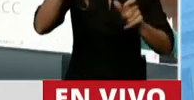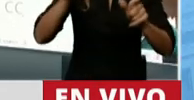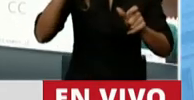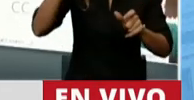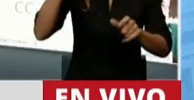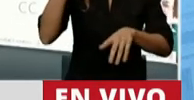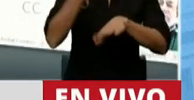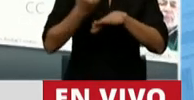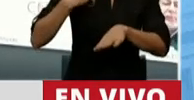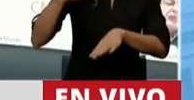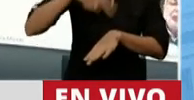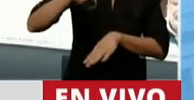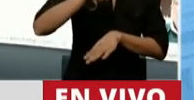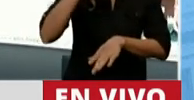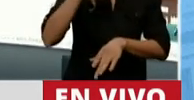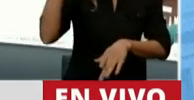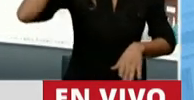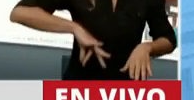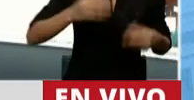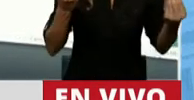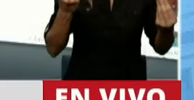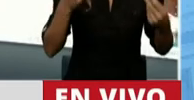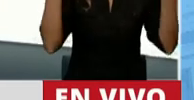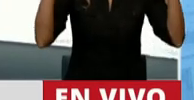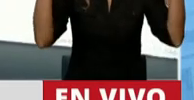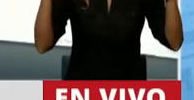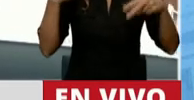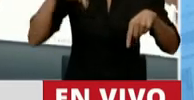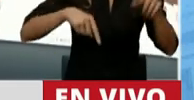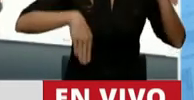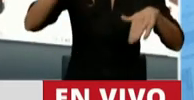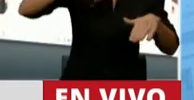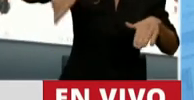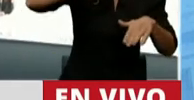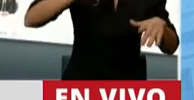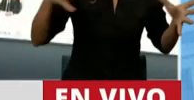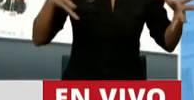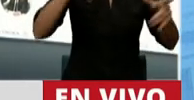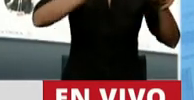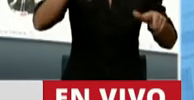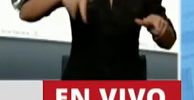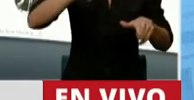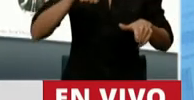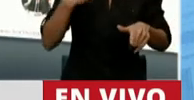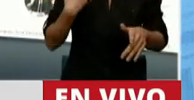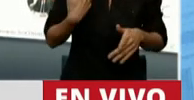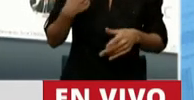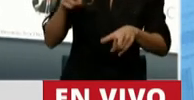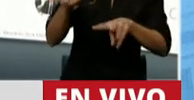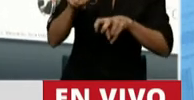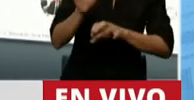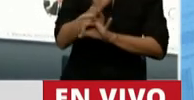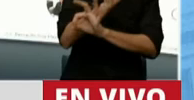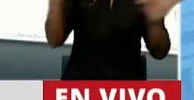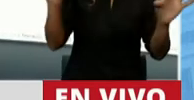o indirectamente del turismo. Y la mayoría no ha podido facturar un solo peso desde el 20 de marzo a esta parte.